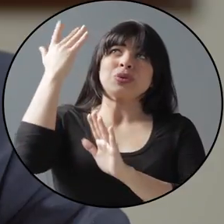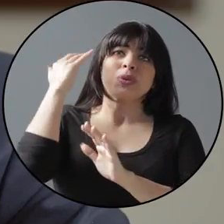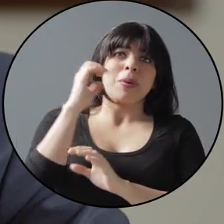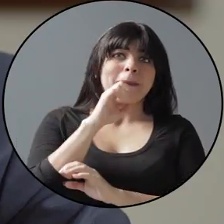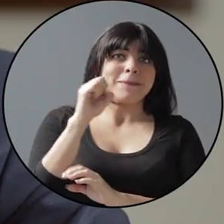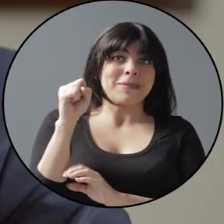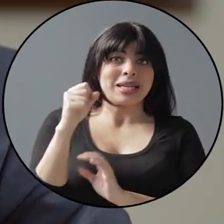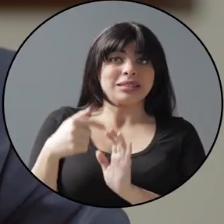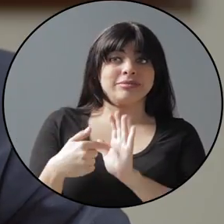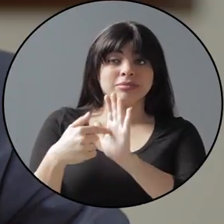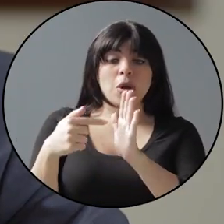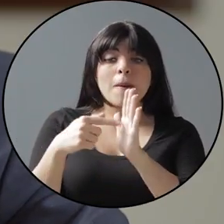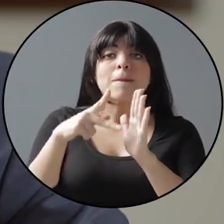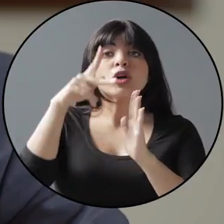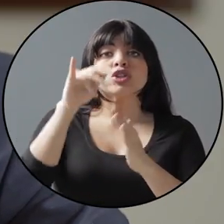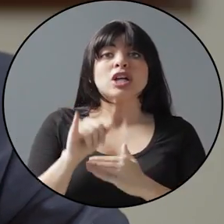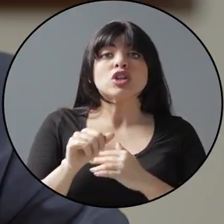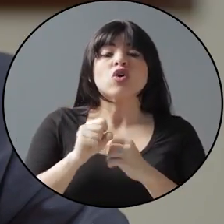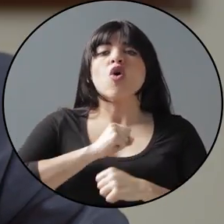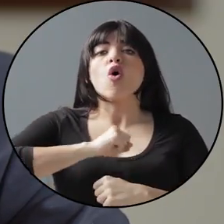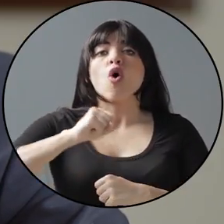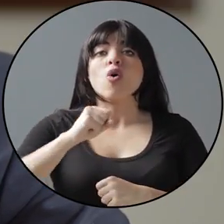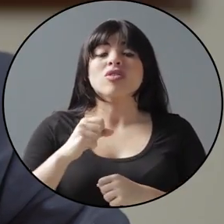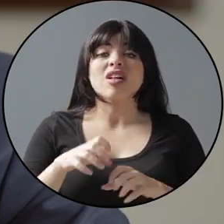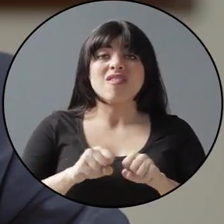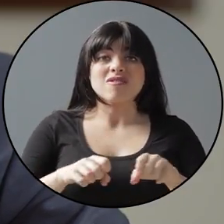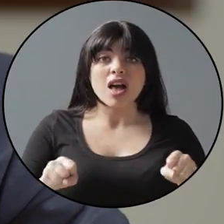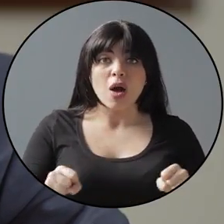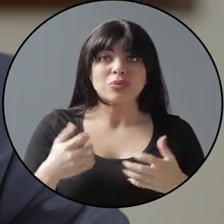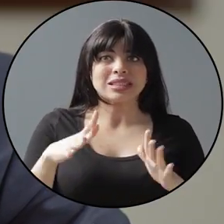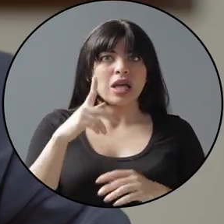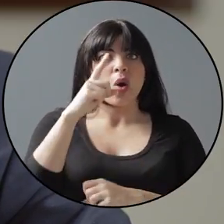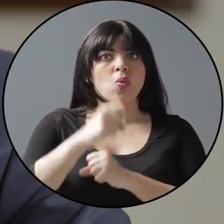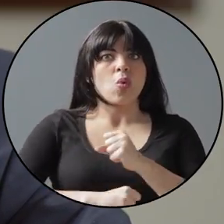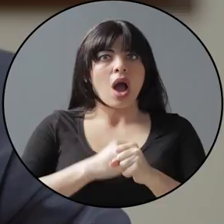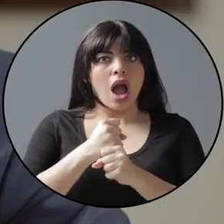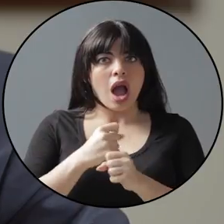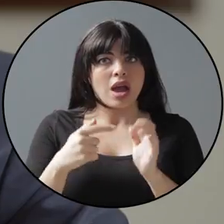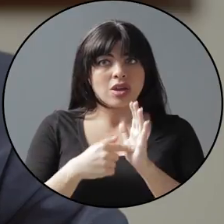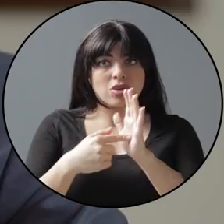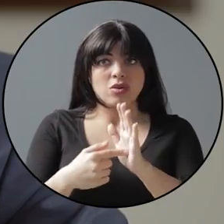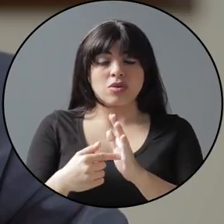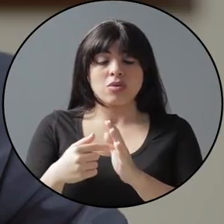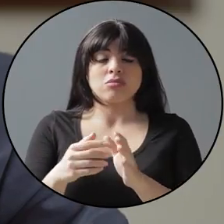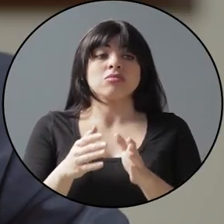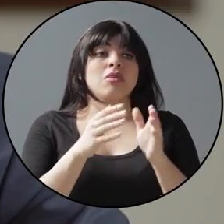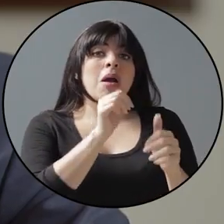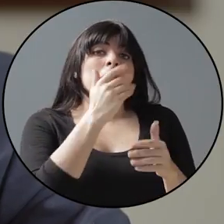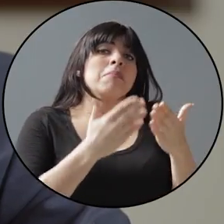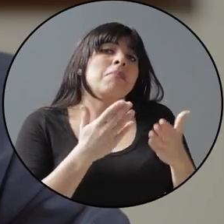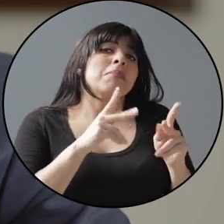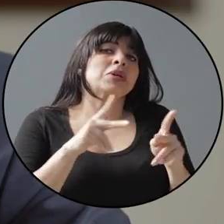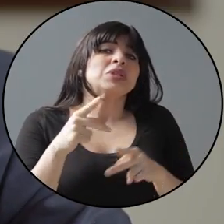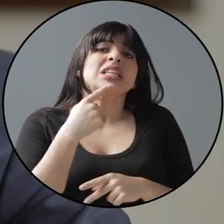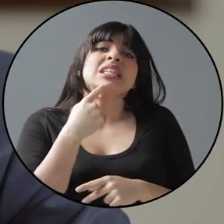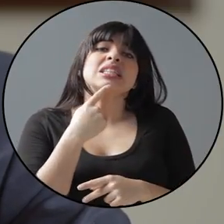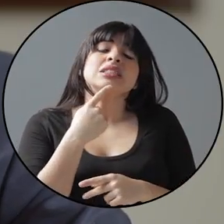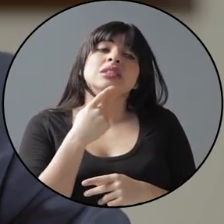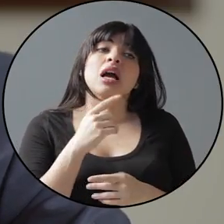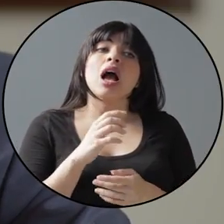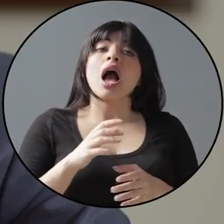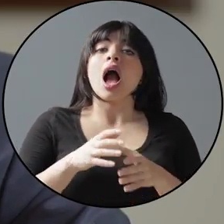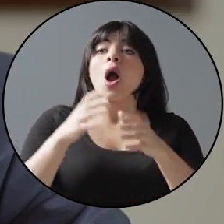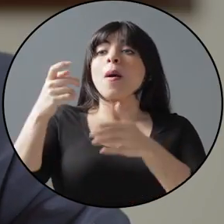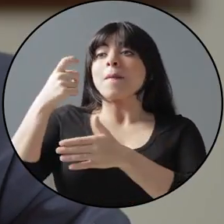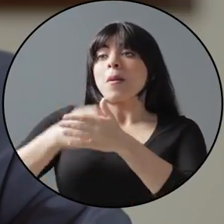hace meses. El proyecto contra el fraude ya tiene un año. Algunos dirán que antes de aumentar impuestos, se